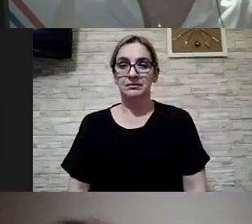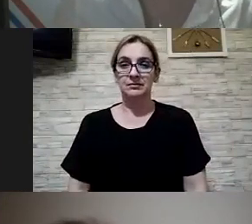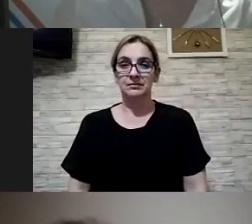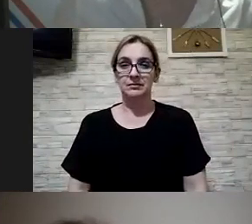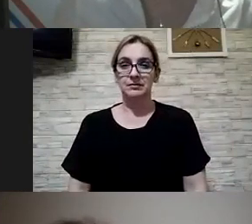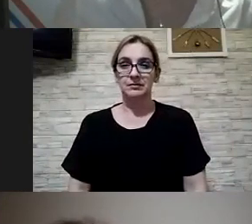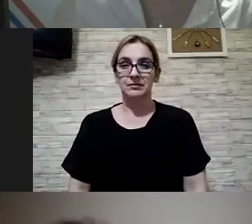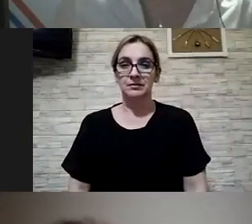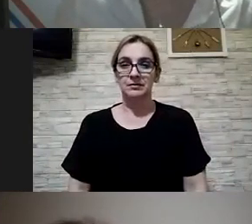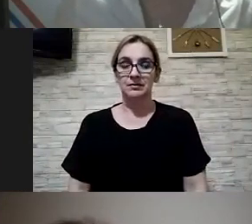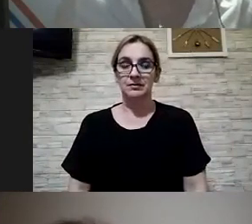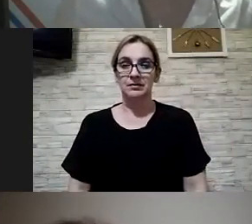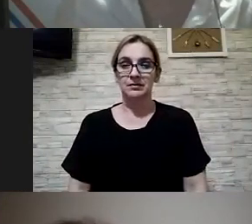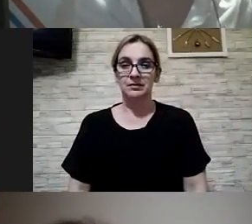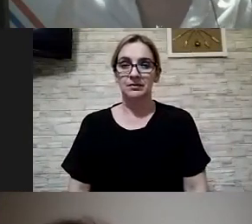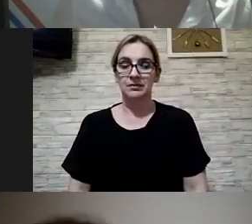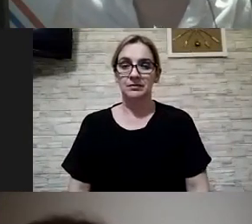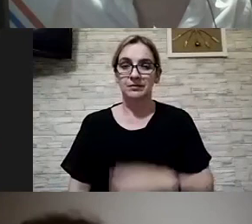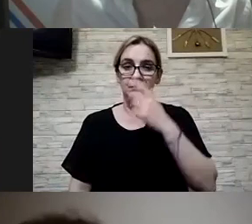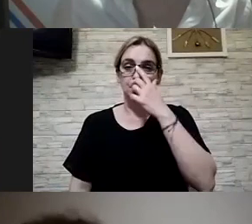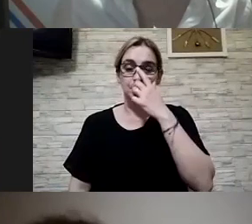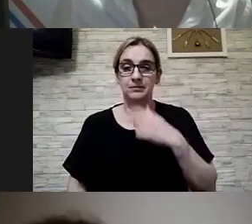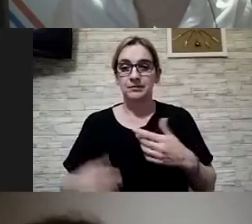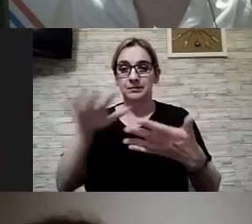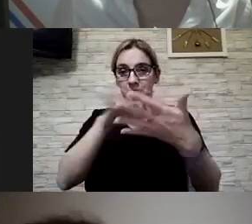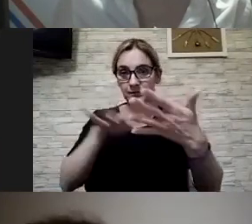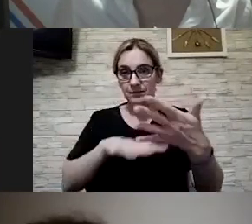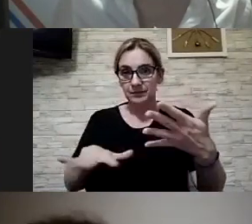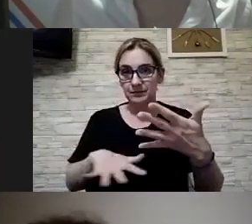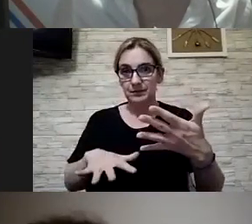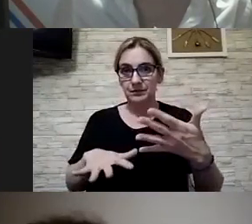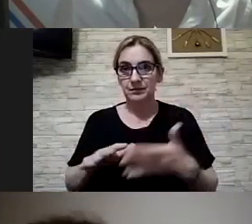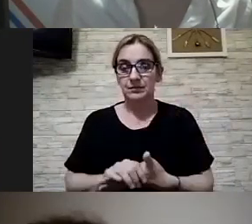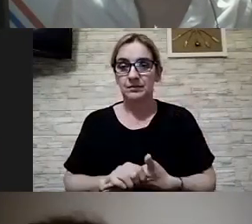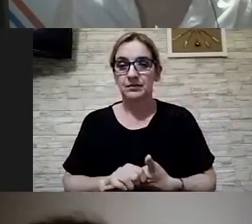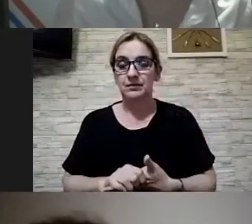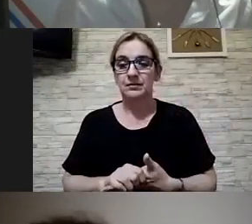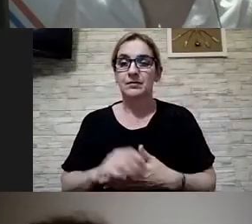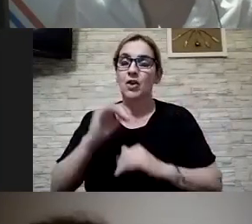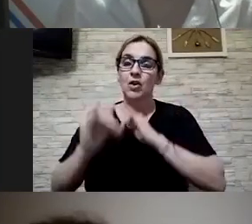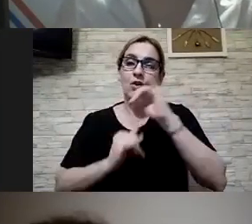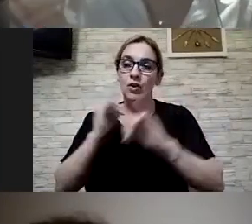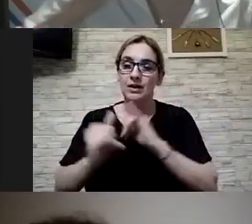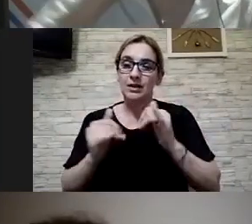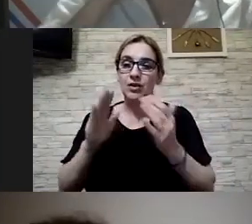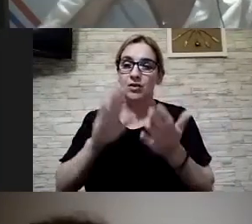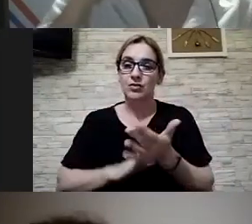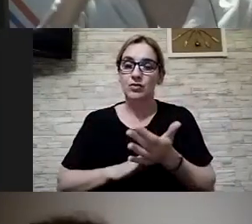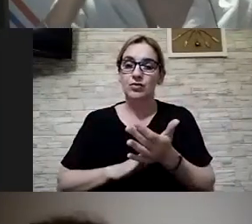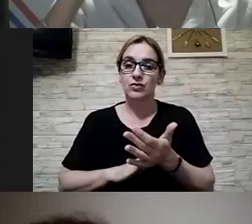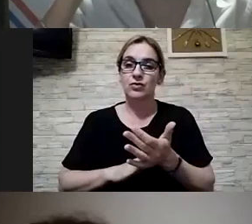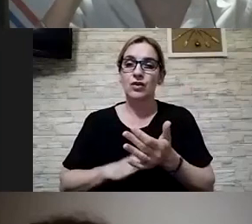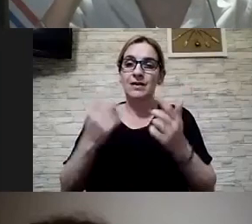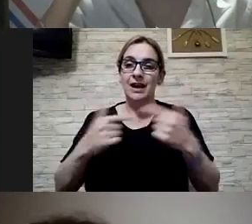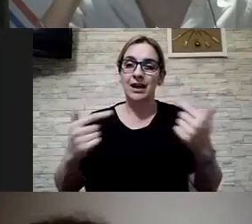bueno otro de los mensajes que estoy leyendo de las preguntas bueno después algunos comentarios a los contenidos